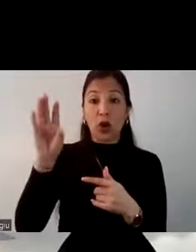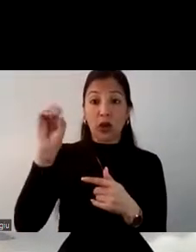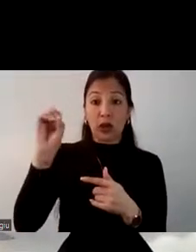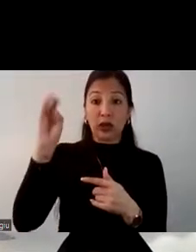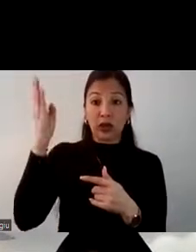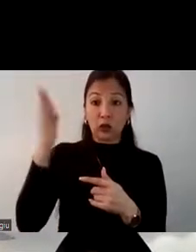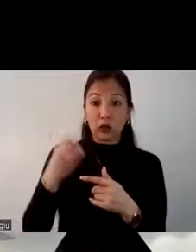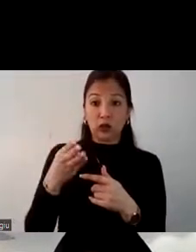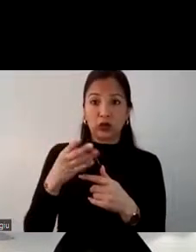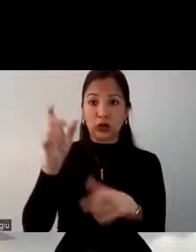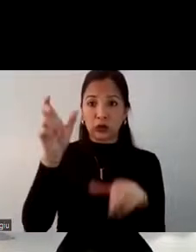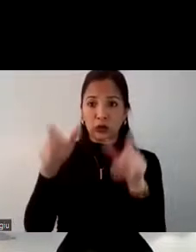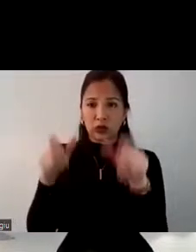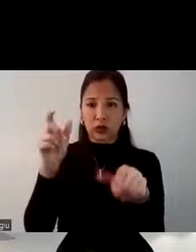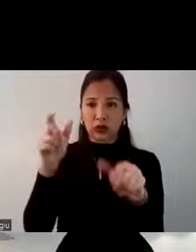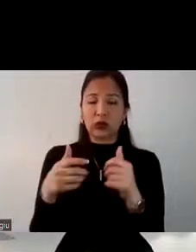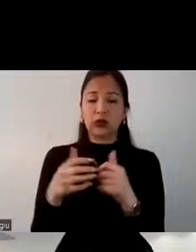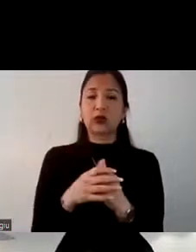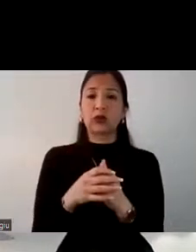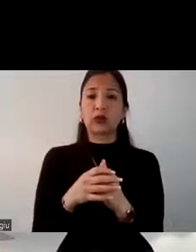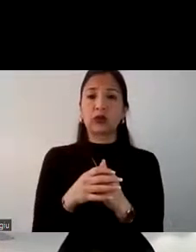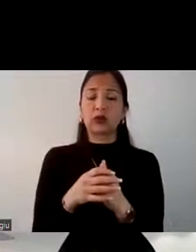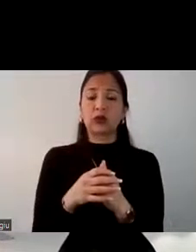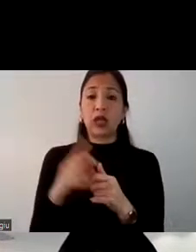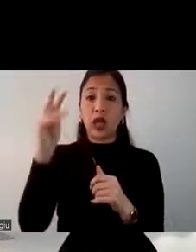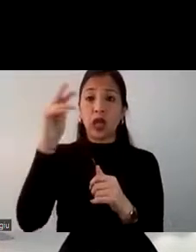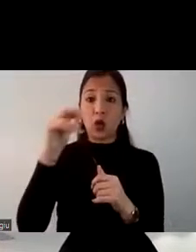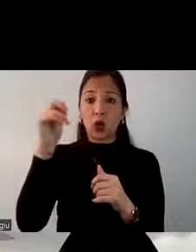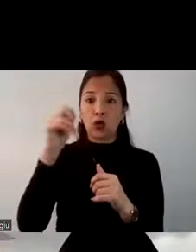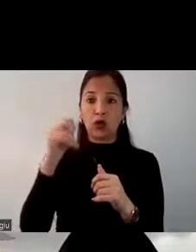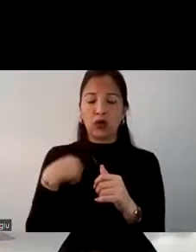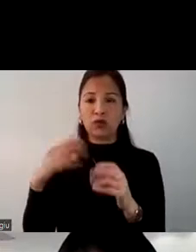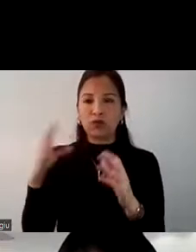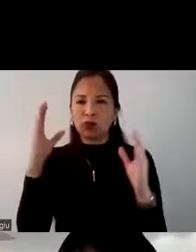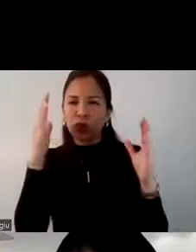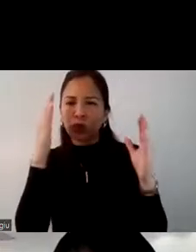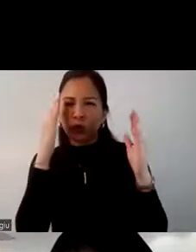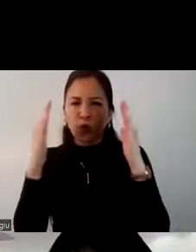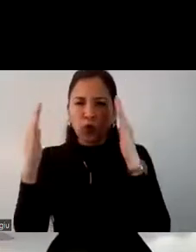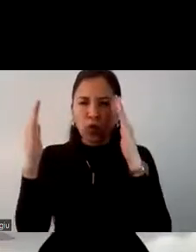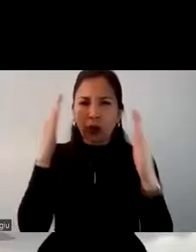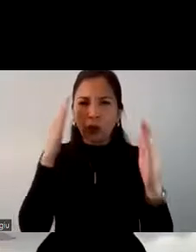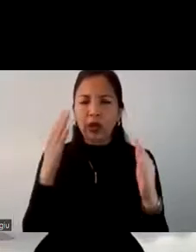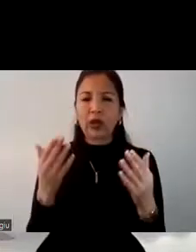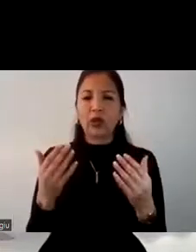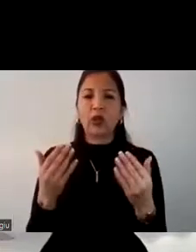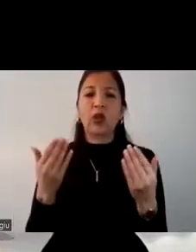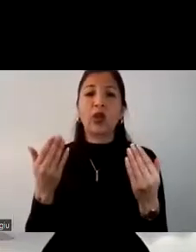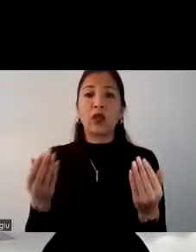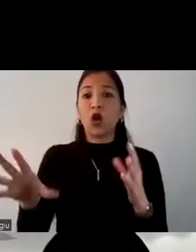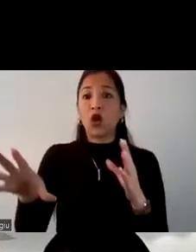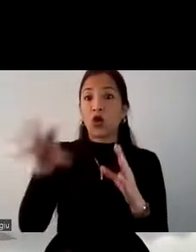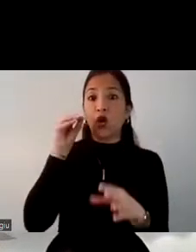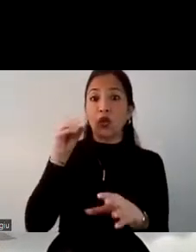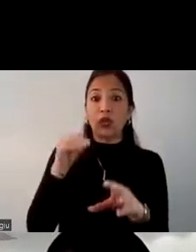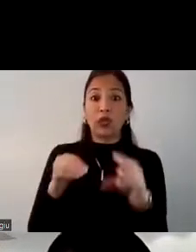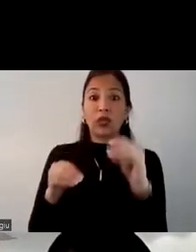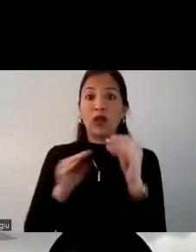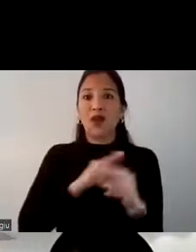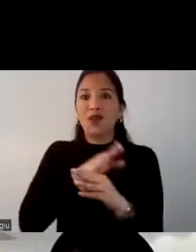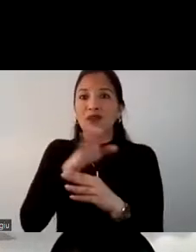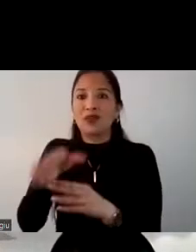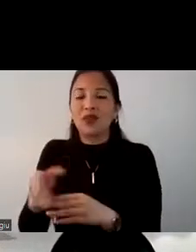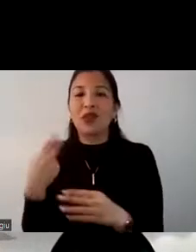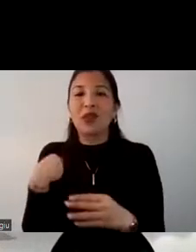que las personas también se encuentran, los ecuatorianos se encuentran muy preocupados por la posibilidad de contagio en el lugar que vayan a